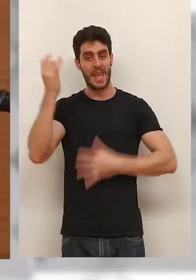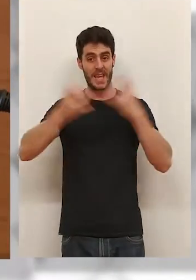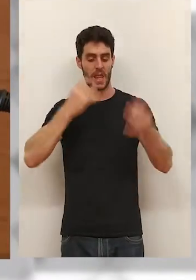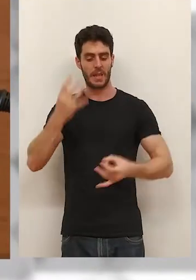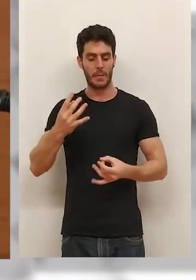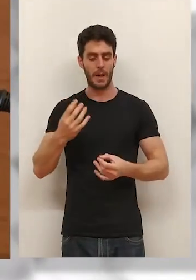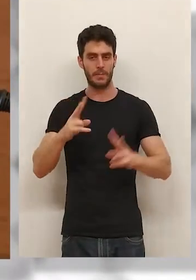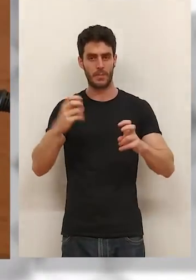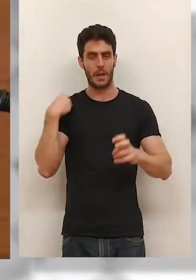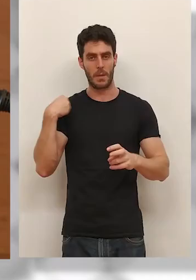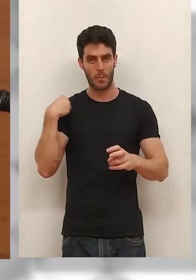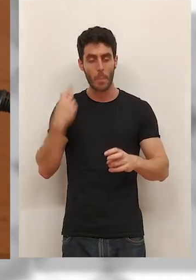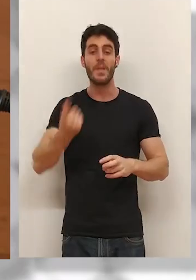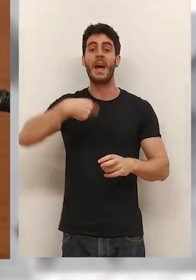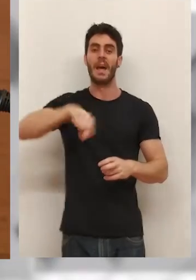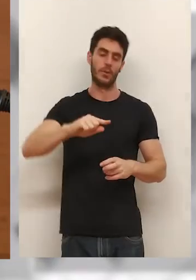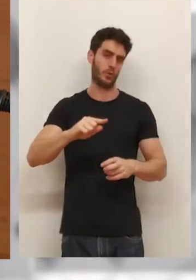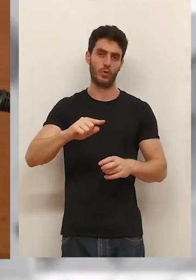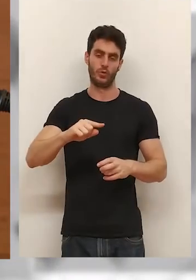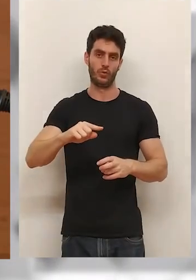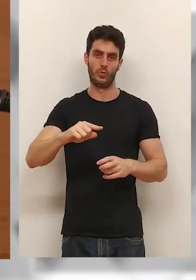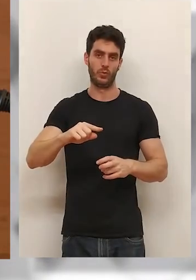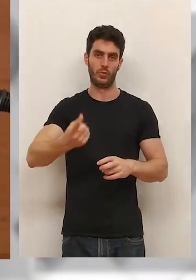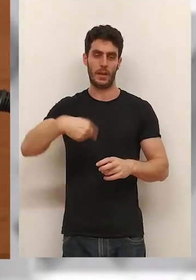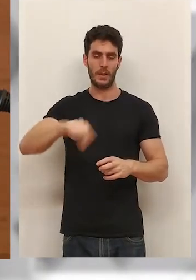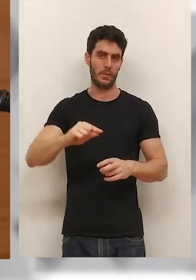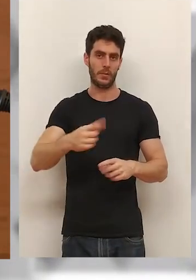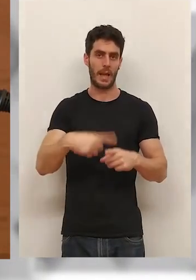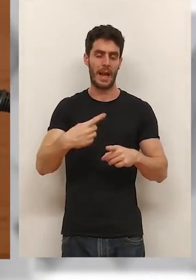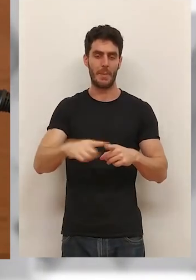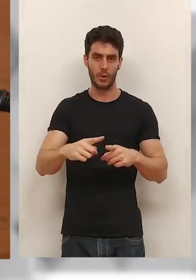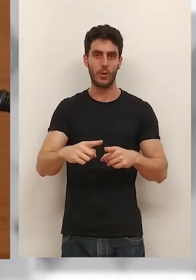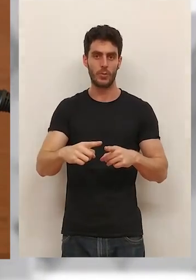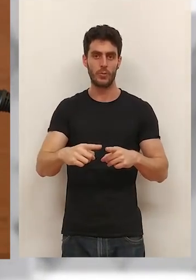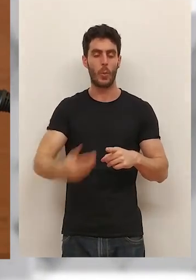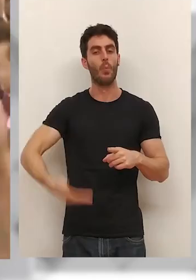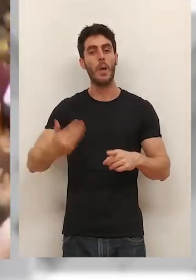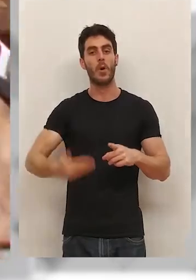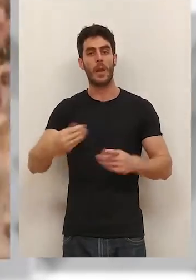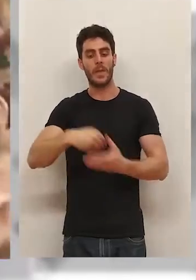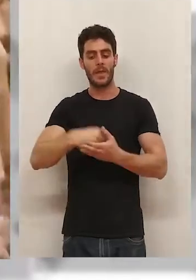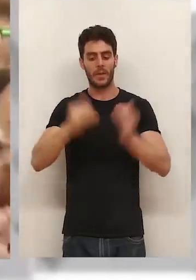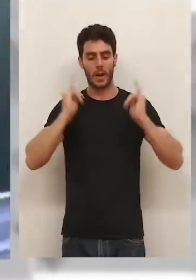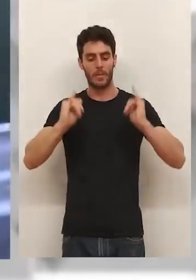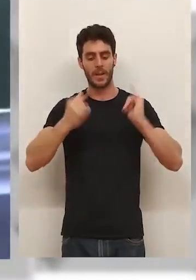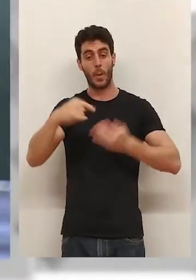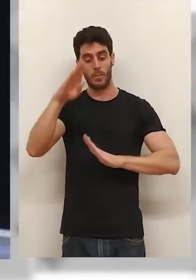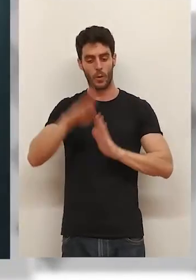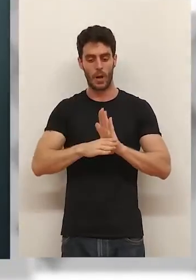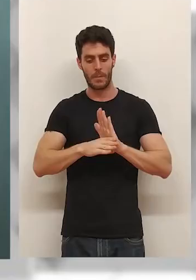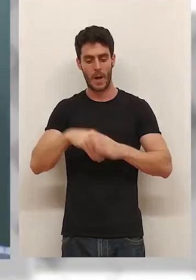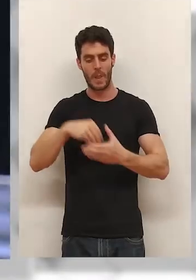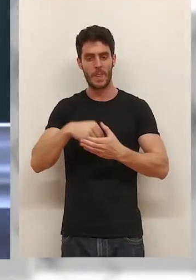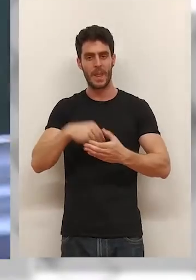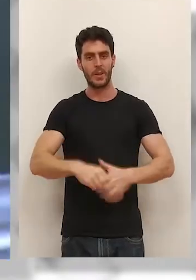las cuales ellos son elementos muy importantes en estas fiestas. Un programa en el que figuran